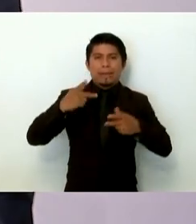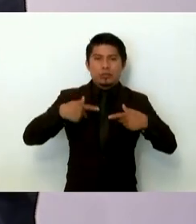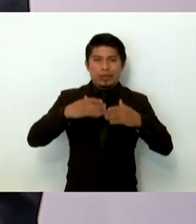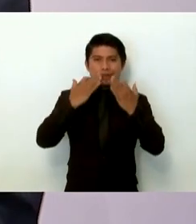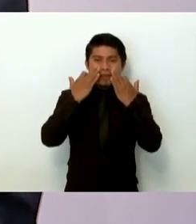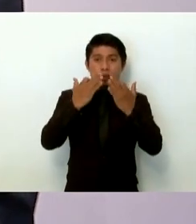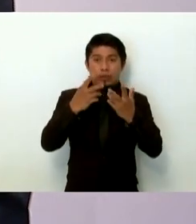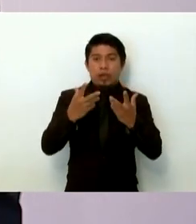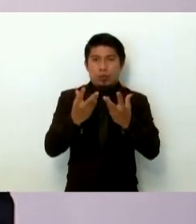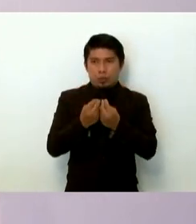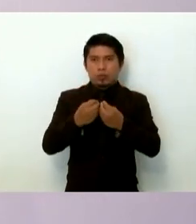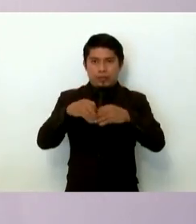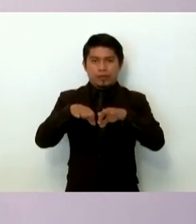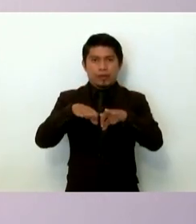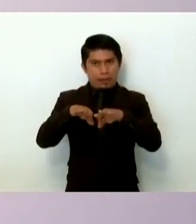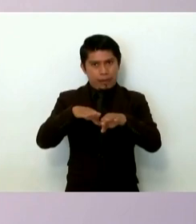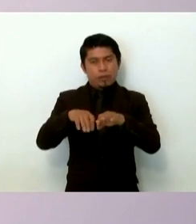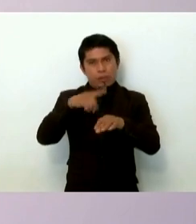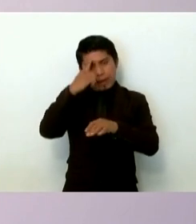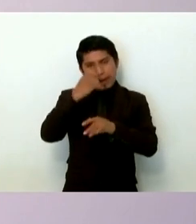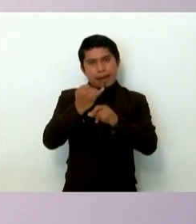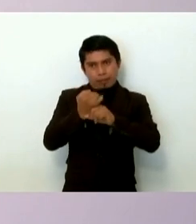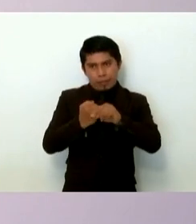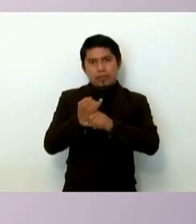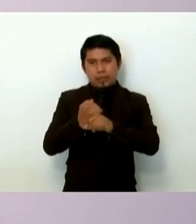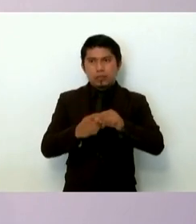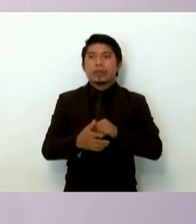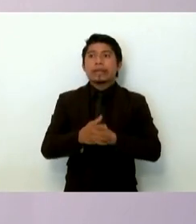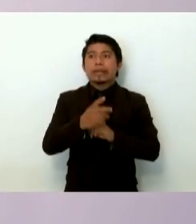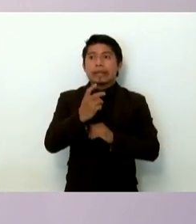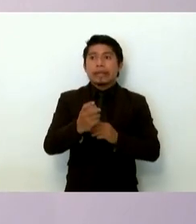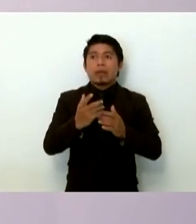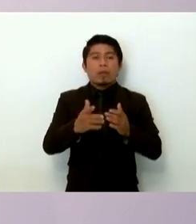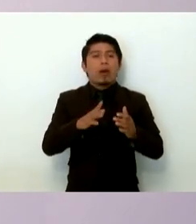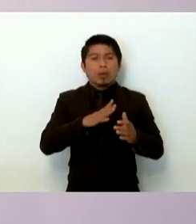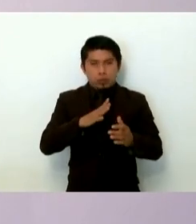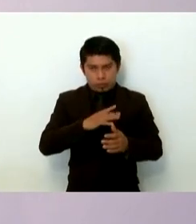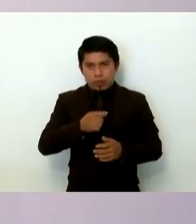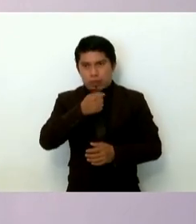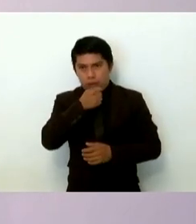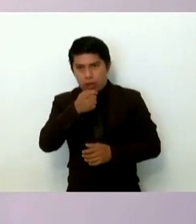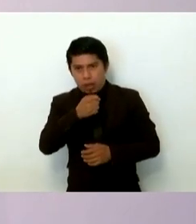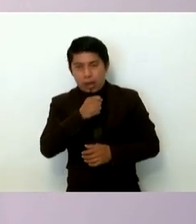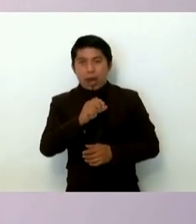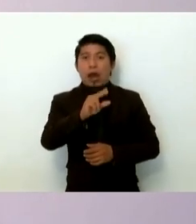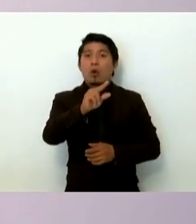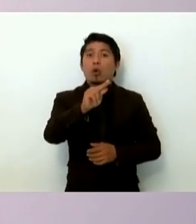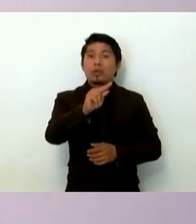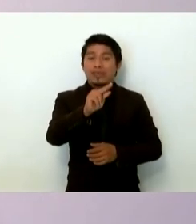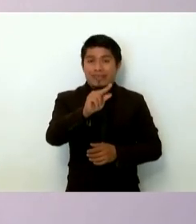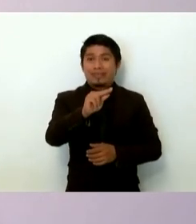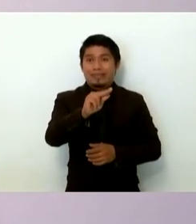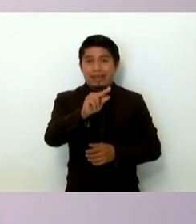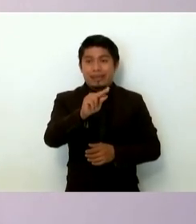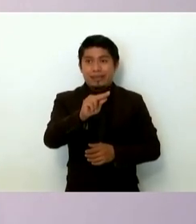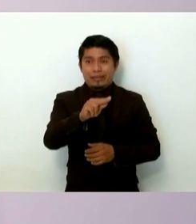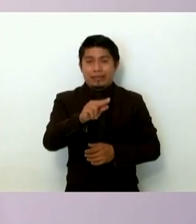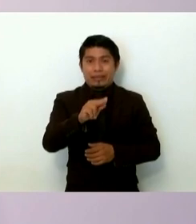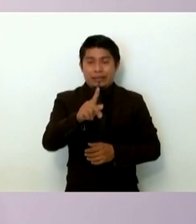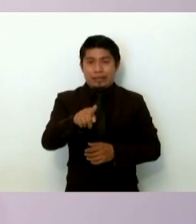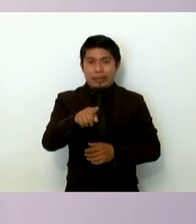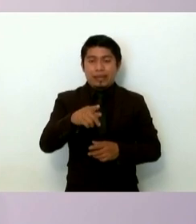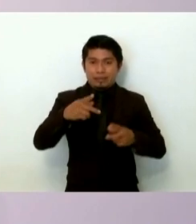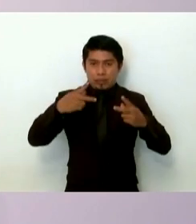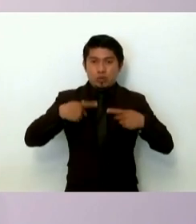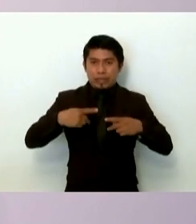colaborando en la investigación, al tiempo de que hemos entrevistado a 80 de los principales